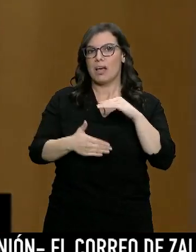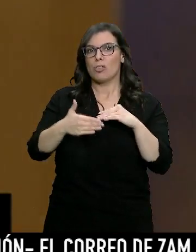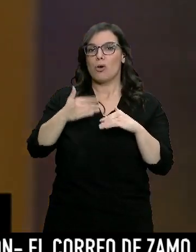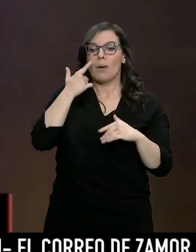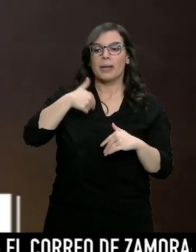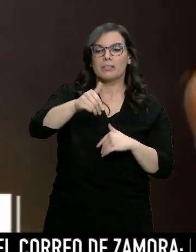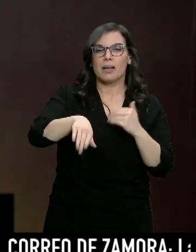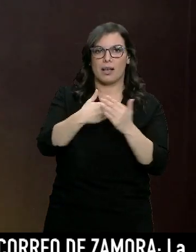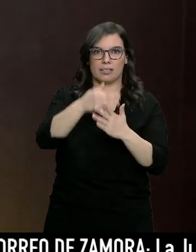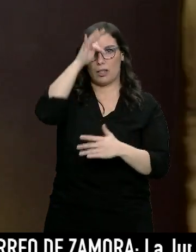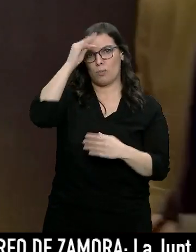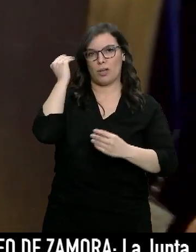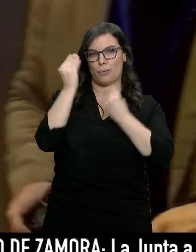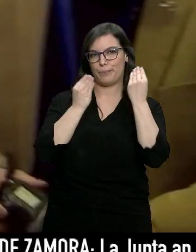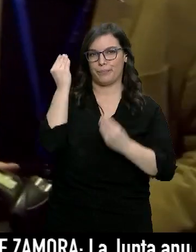este domingo.